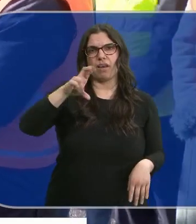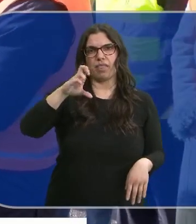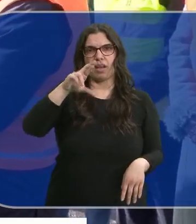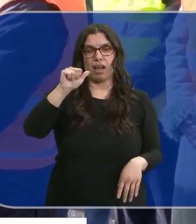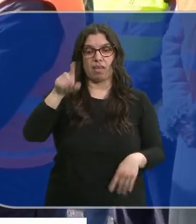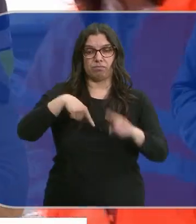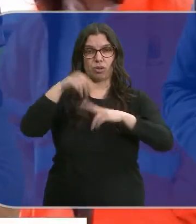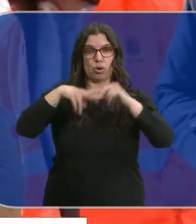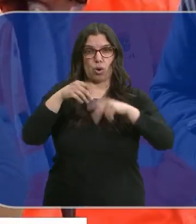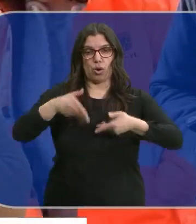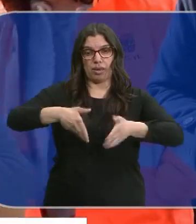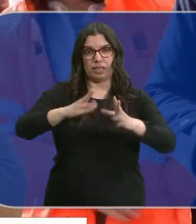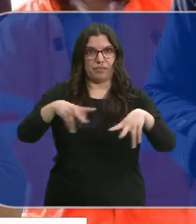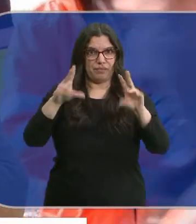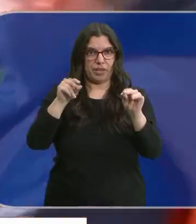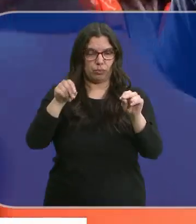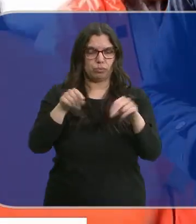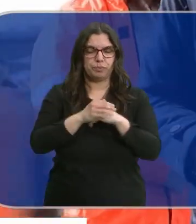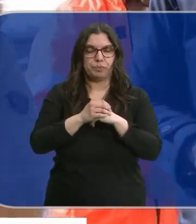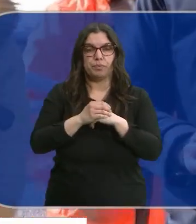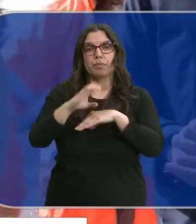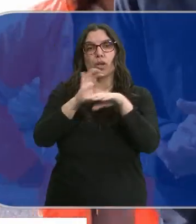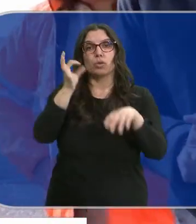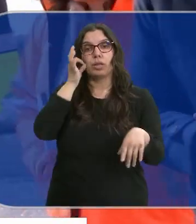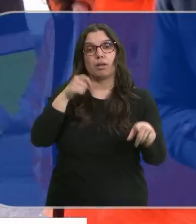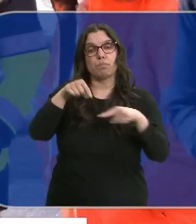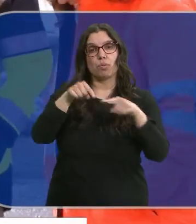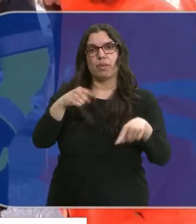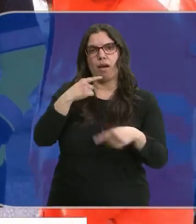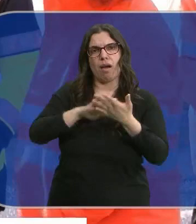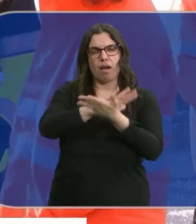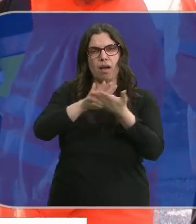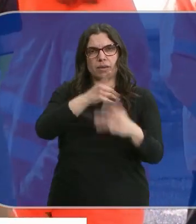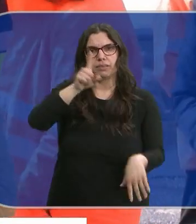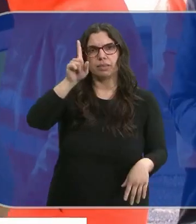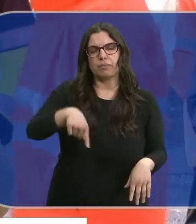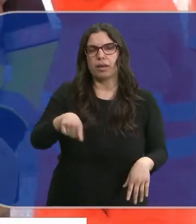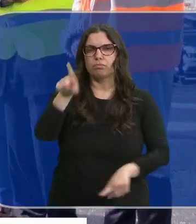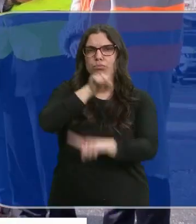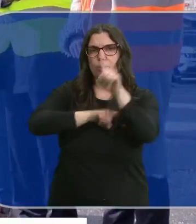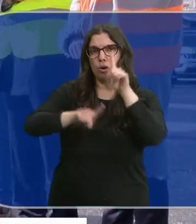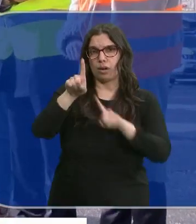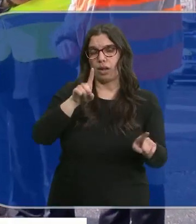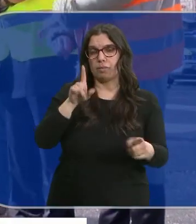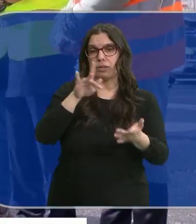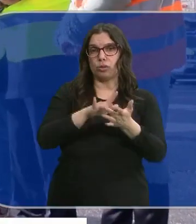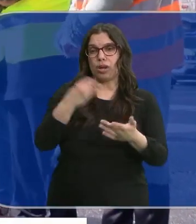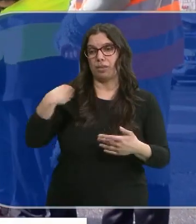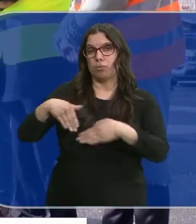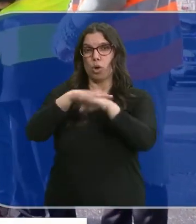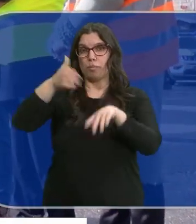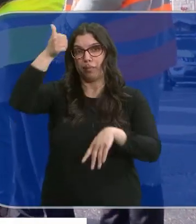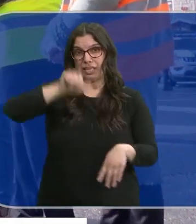las obras de la carretera CL-601. La consejera de movilidad ha hablado también sobre la polémica abierta por el ministro